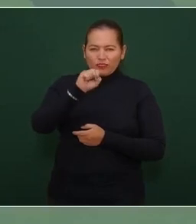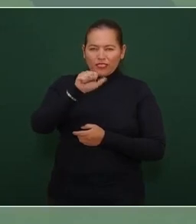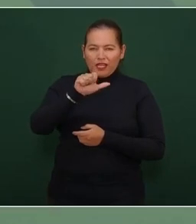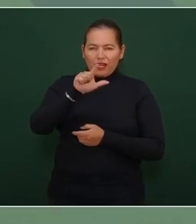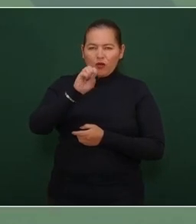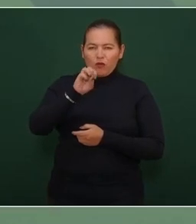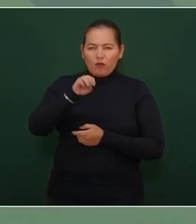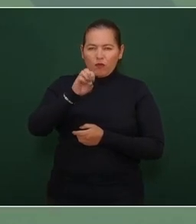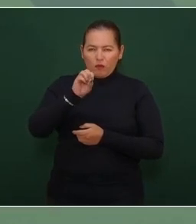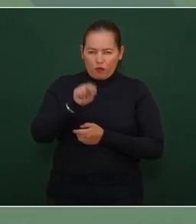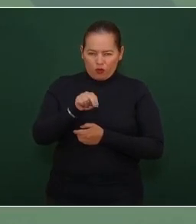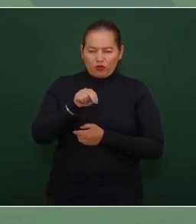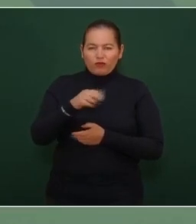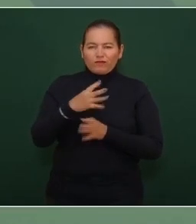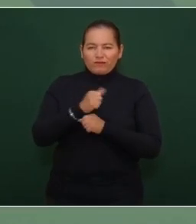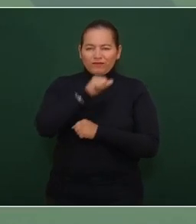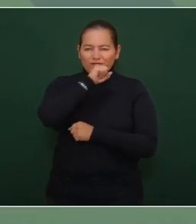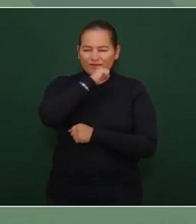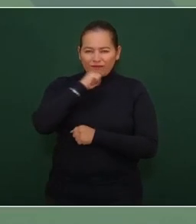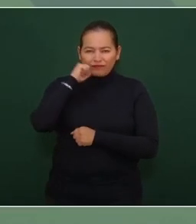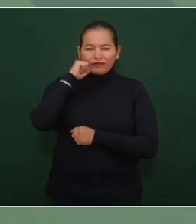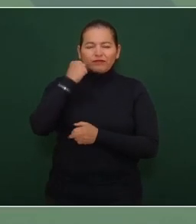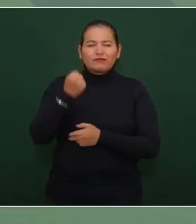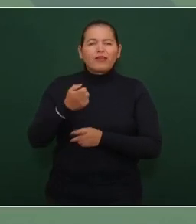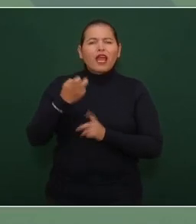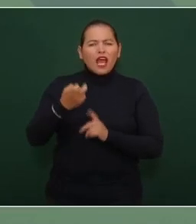buen gobernante